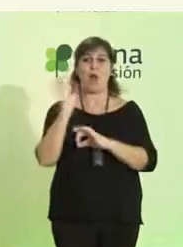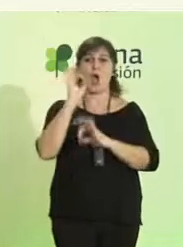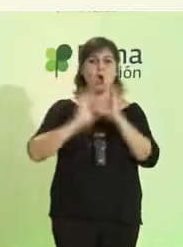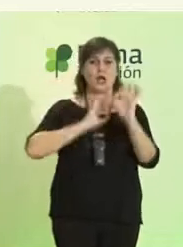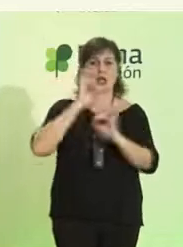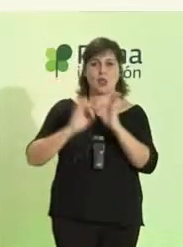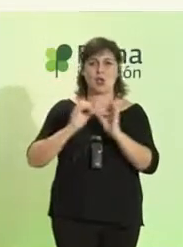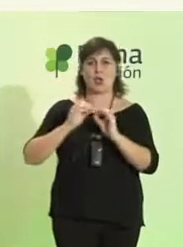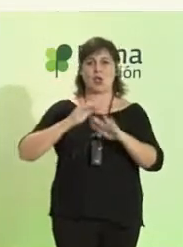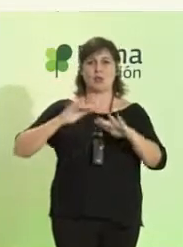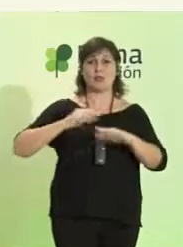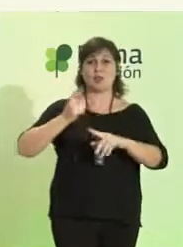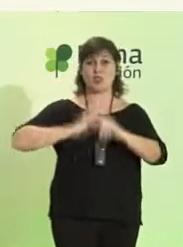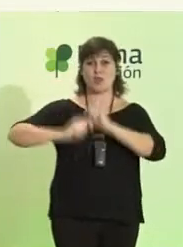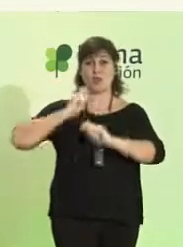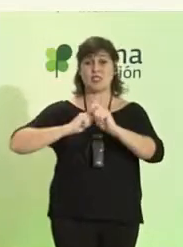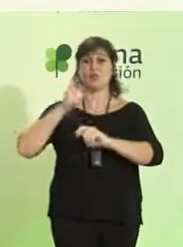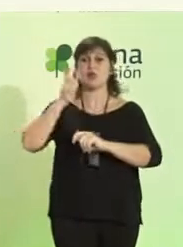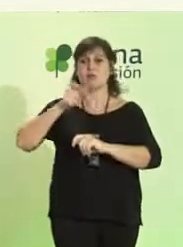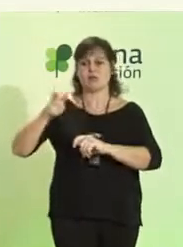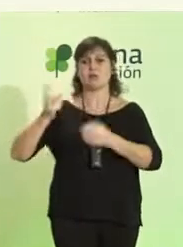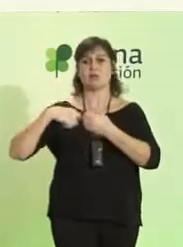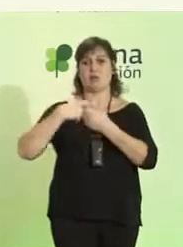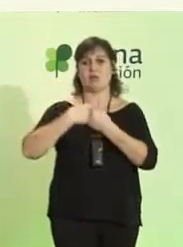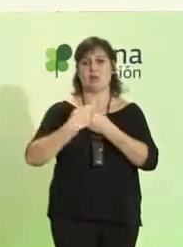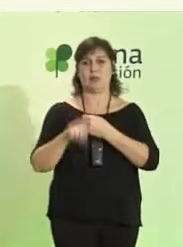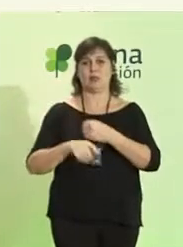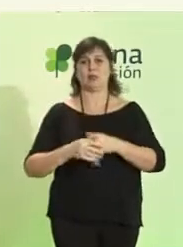movimientos asociativos y personas participantes.